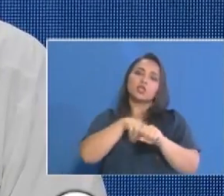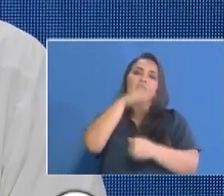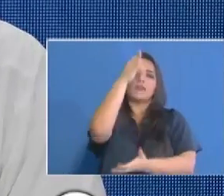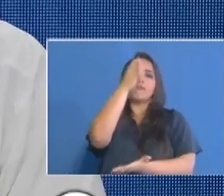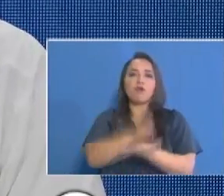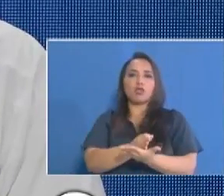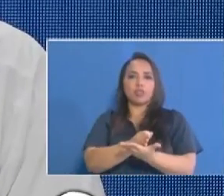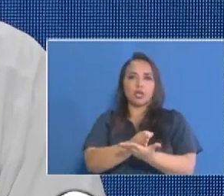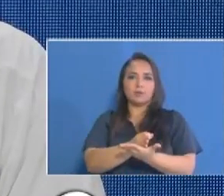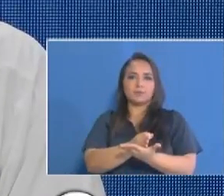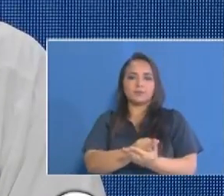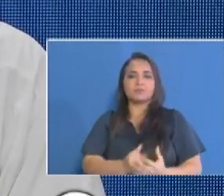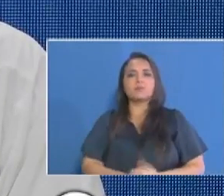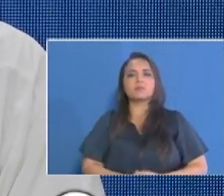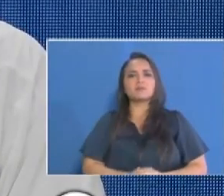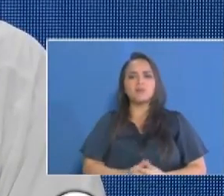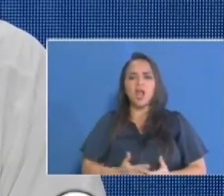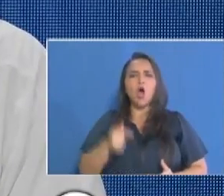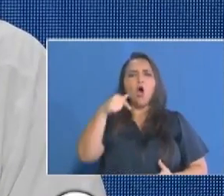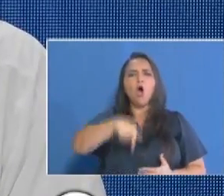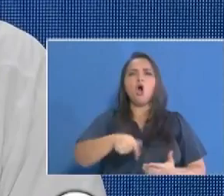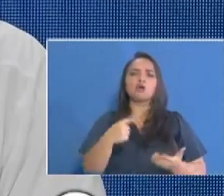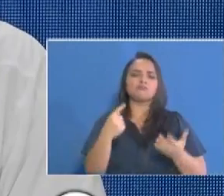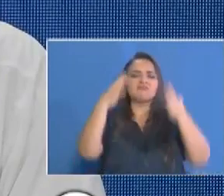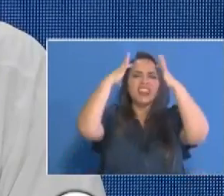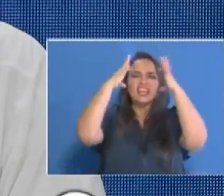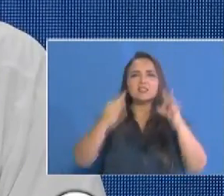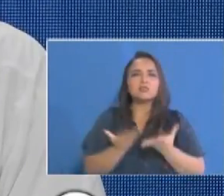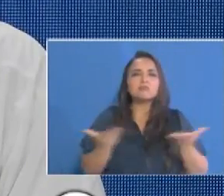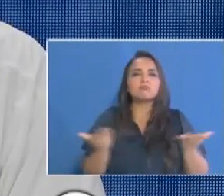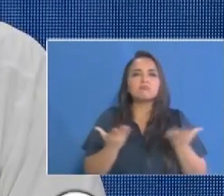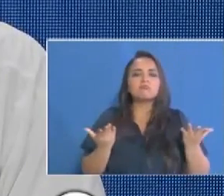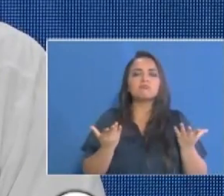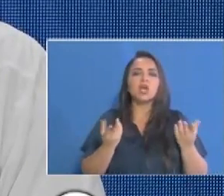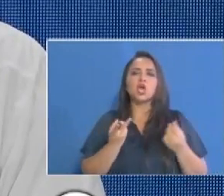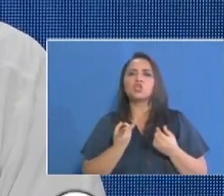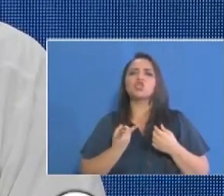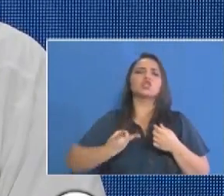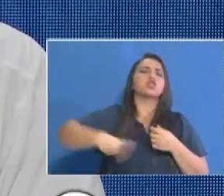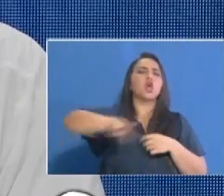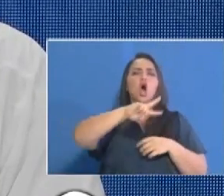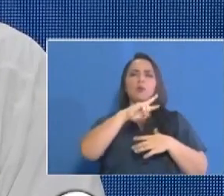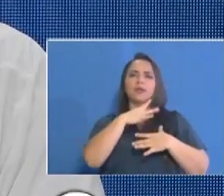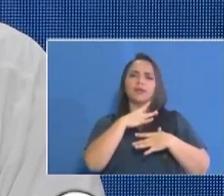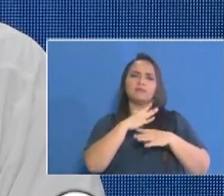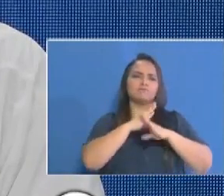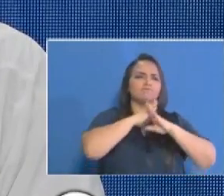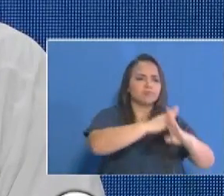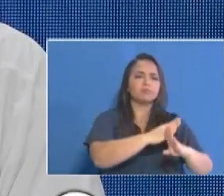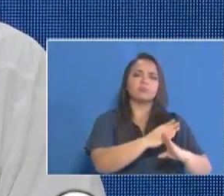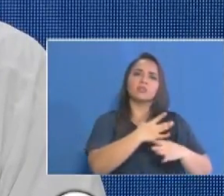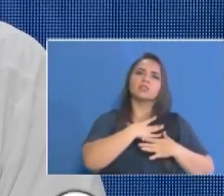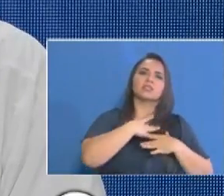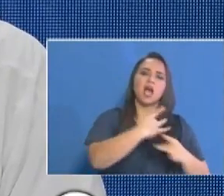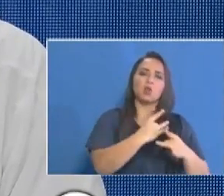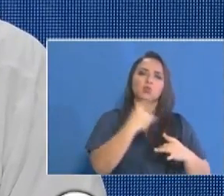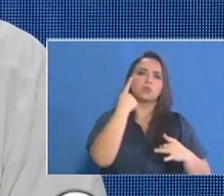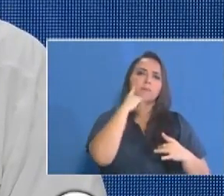resultados redoblar las medidas sanitarias para salvaguardar